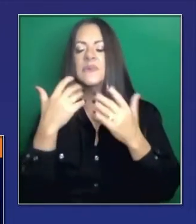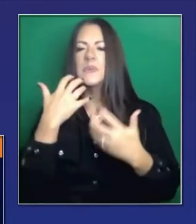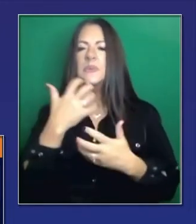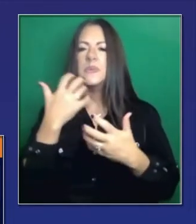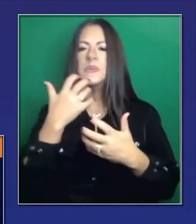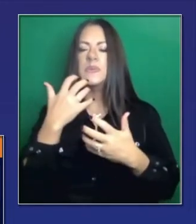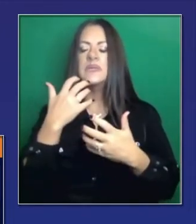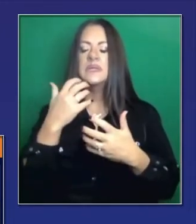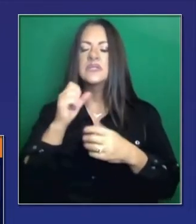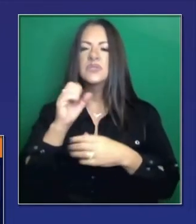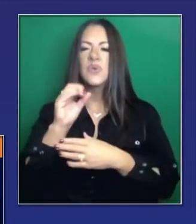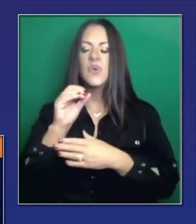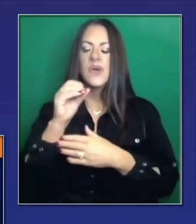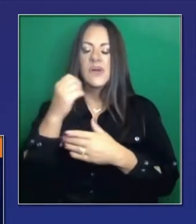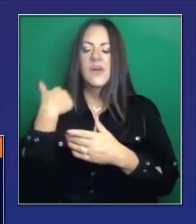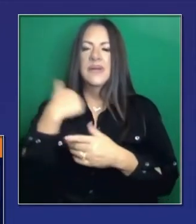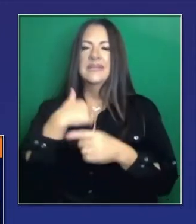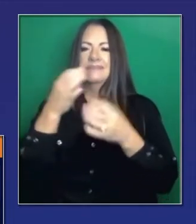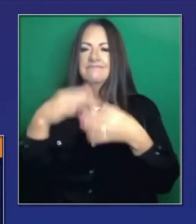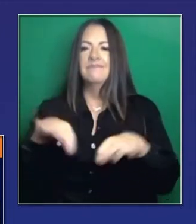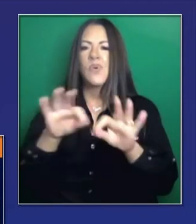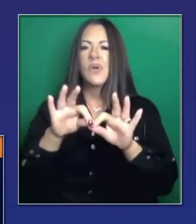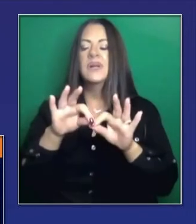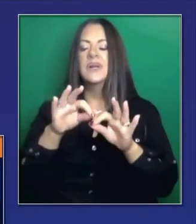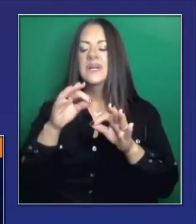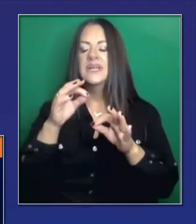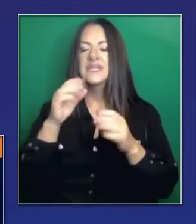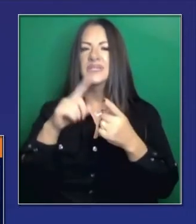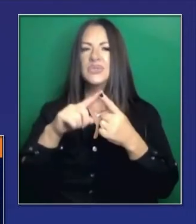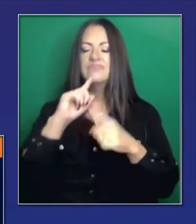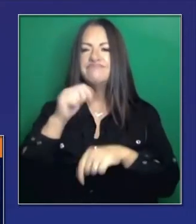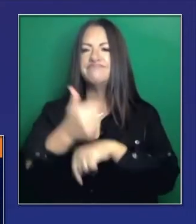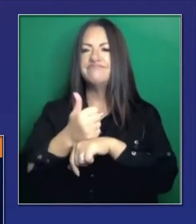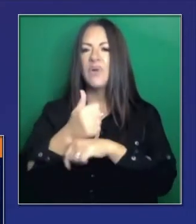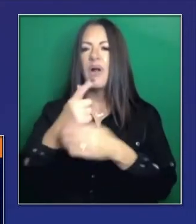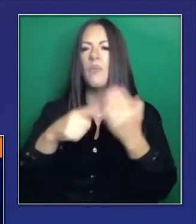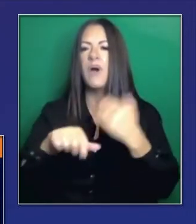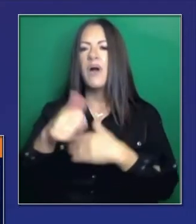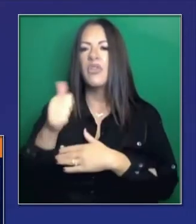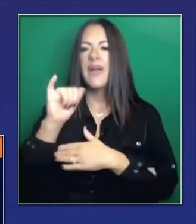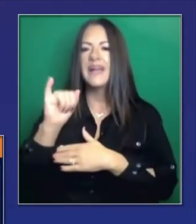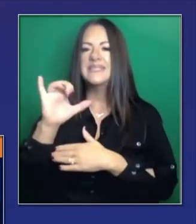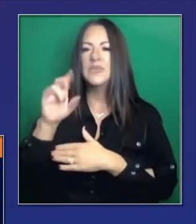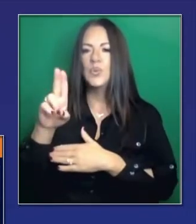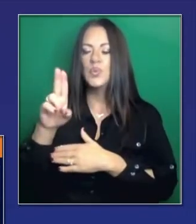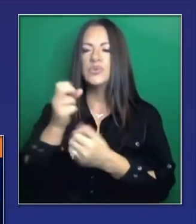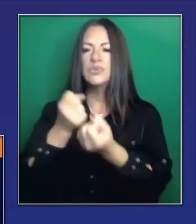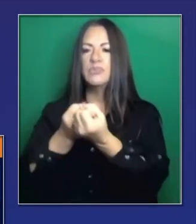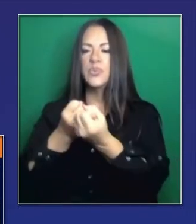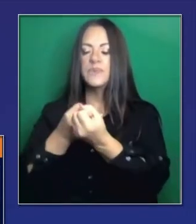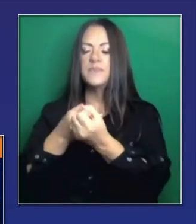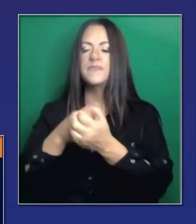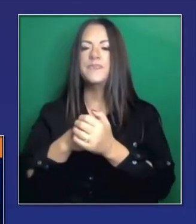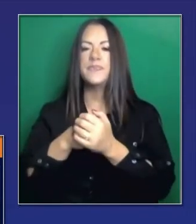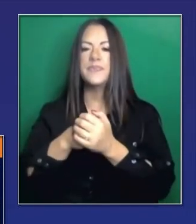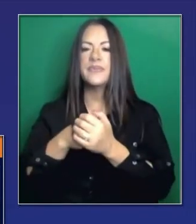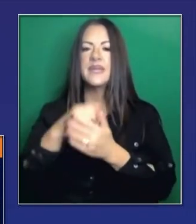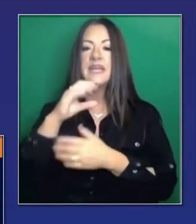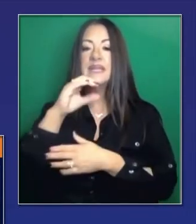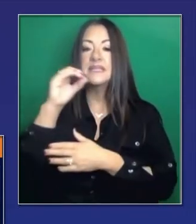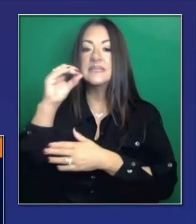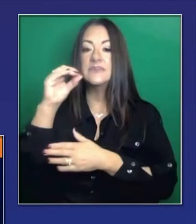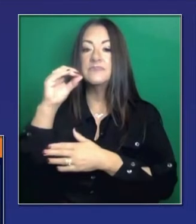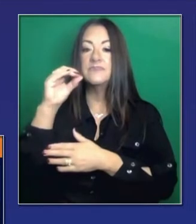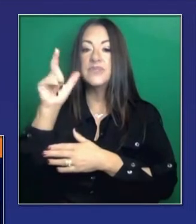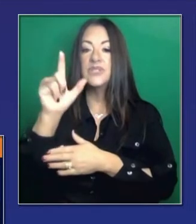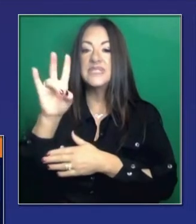Implementando la estrategia en unidades de cuidados intensivos por este repunte. En la Bahía, a 7.9 por ciento.